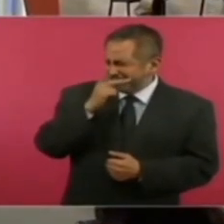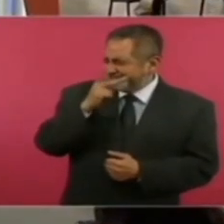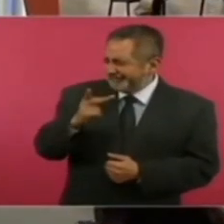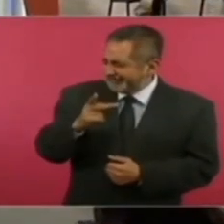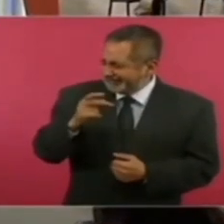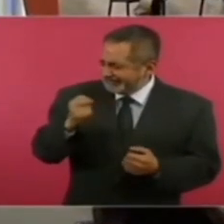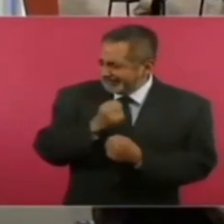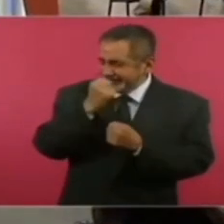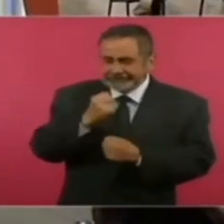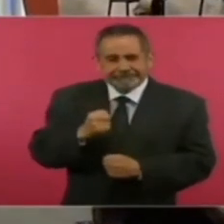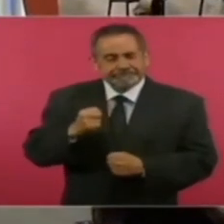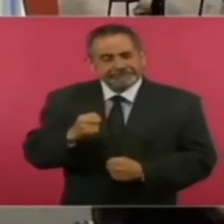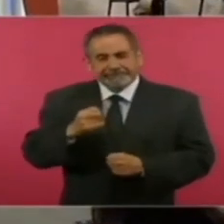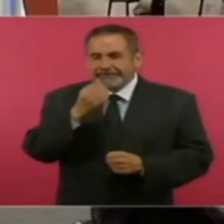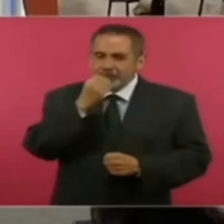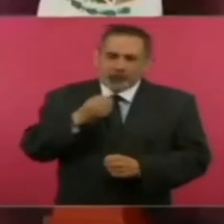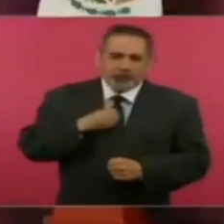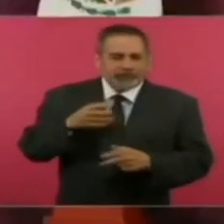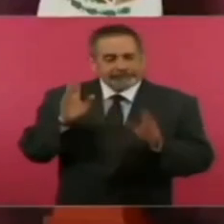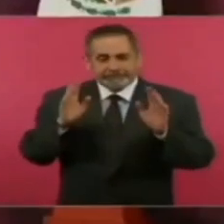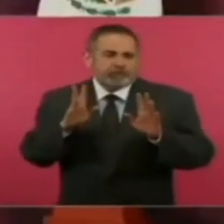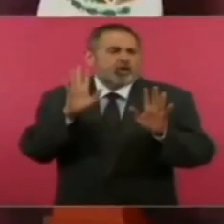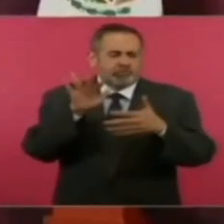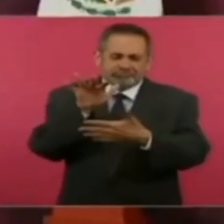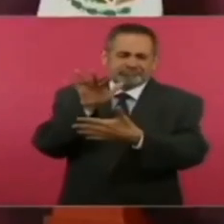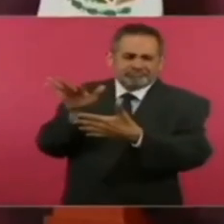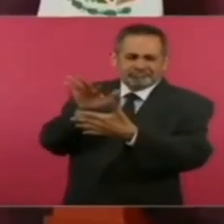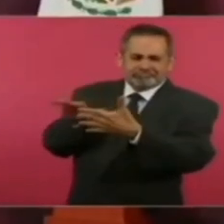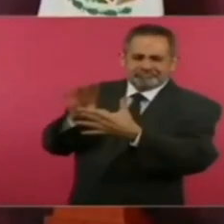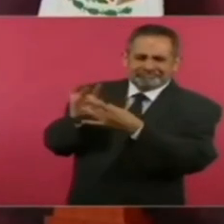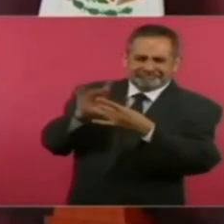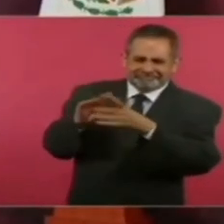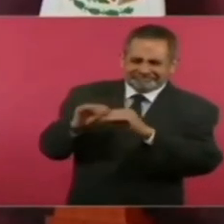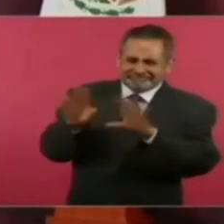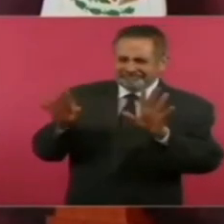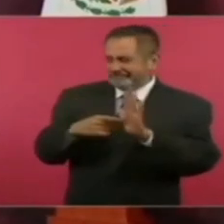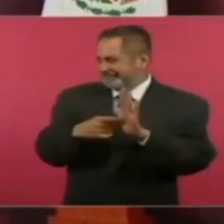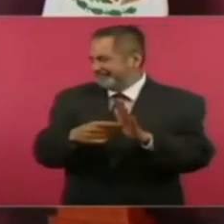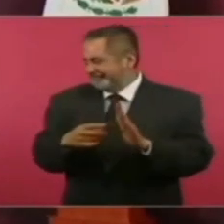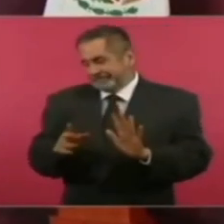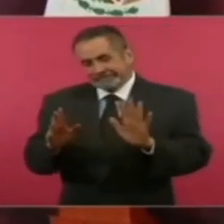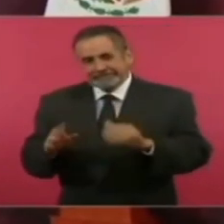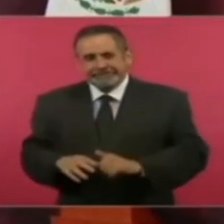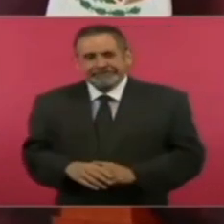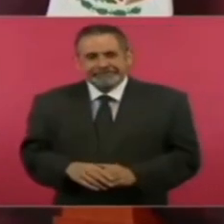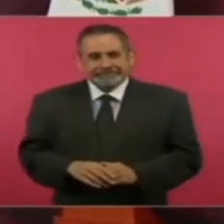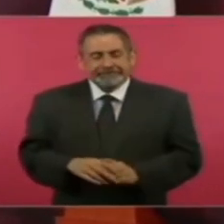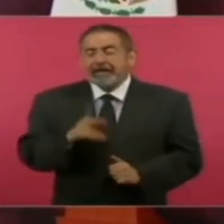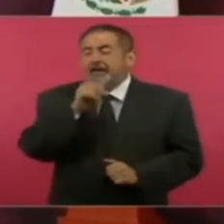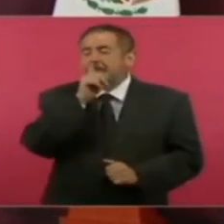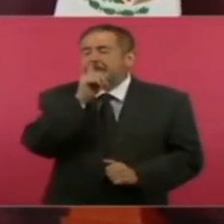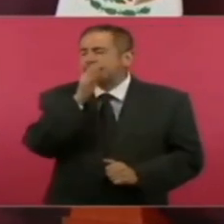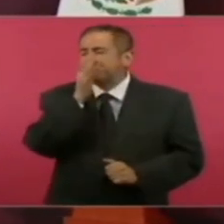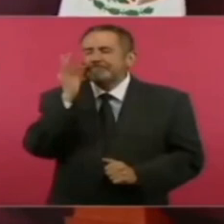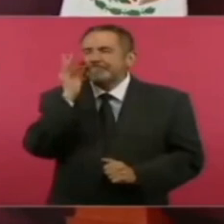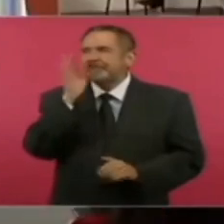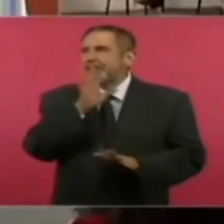pero pues es que estoy aclarado ya no lo vuelvo a hacer